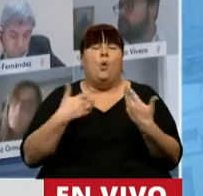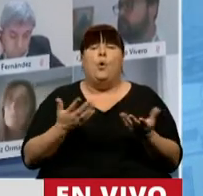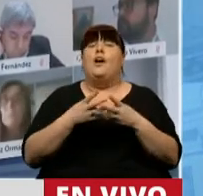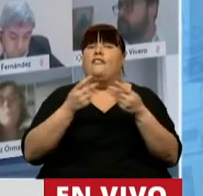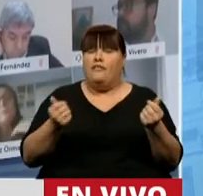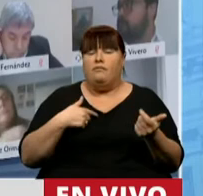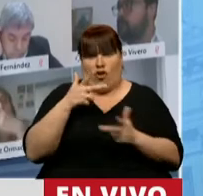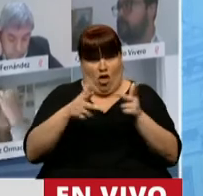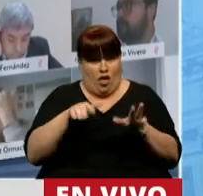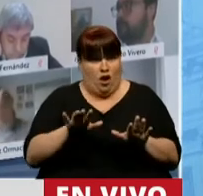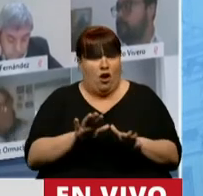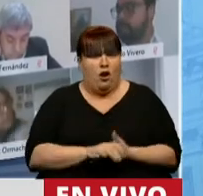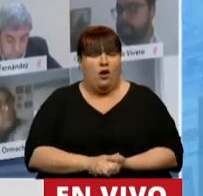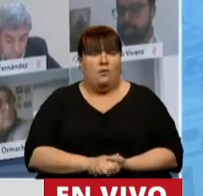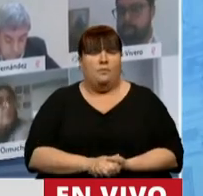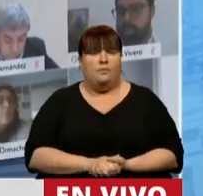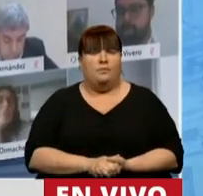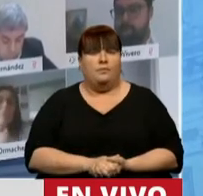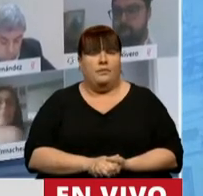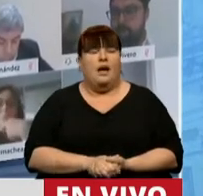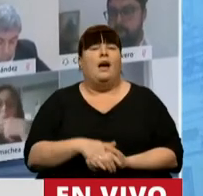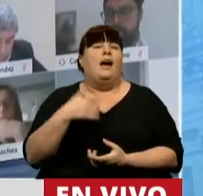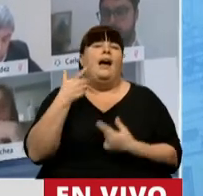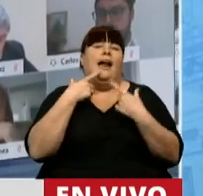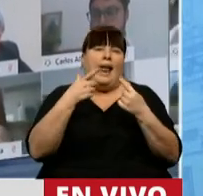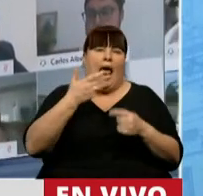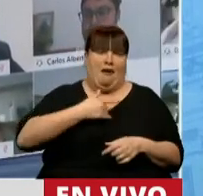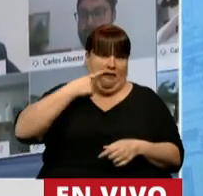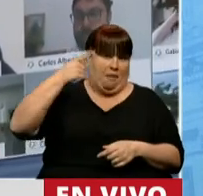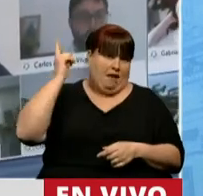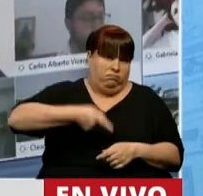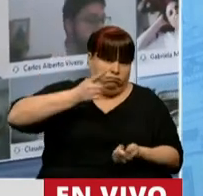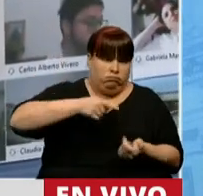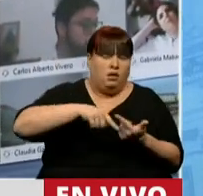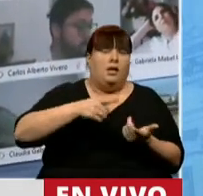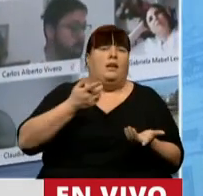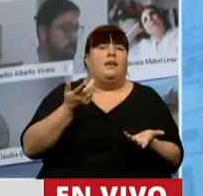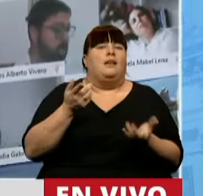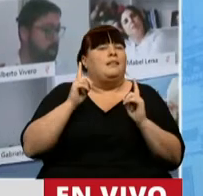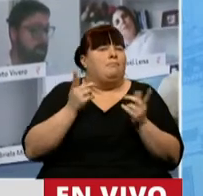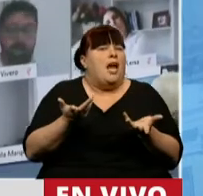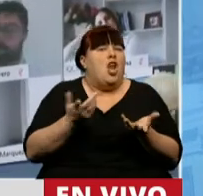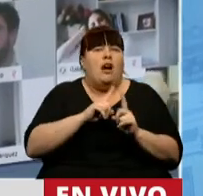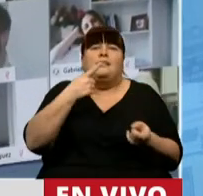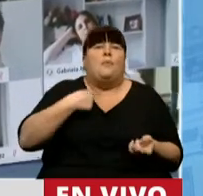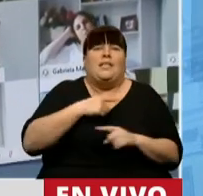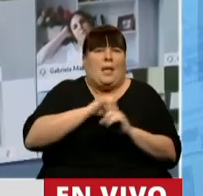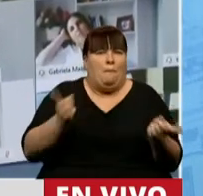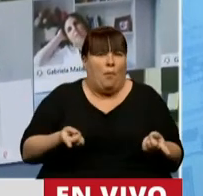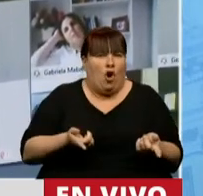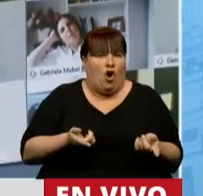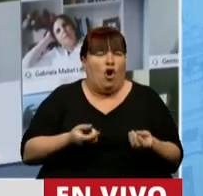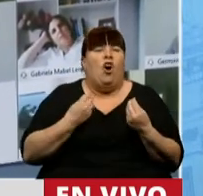después, digo, esto está en las exigencias del Fondo Monetario y tampoco tuvimos respuesta si